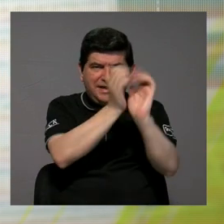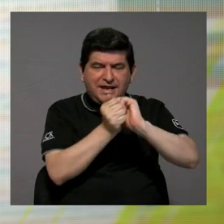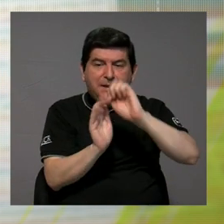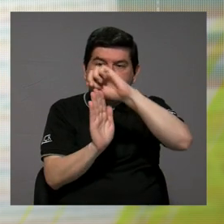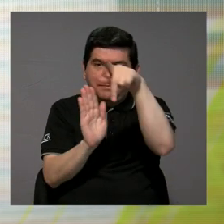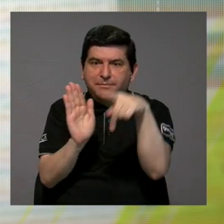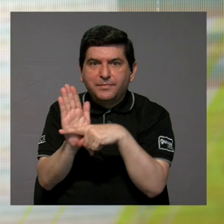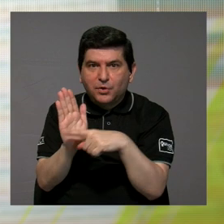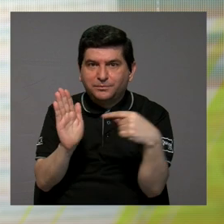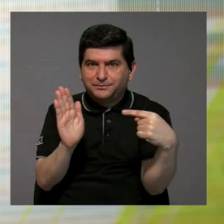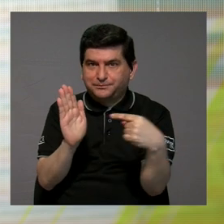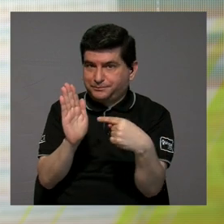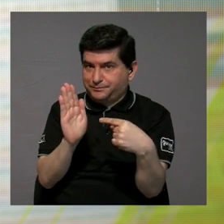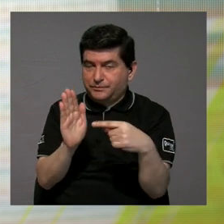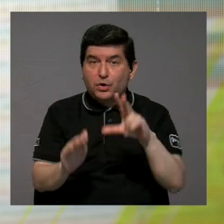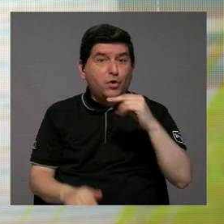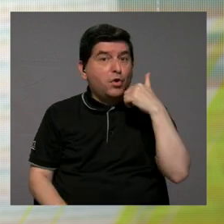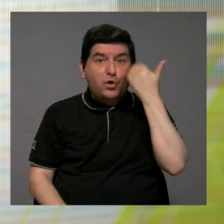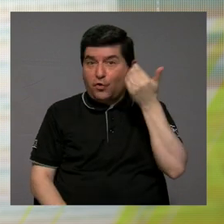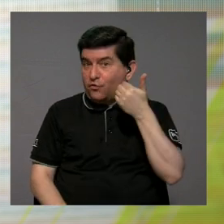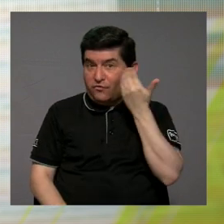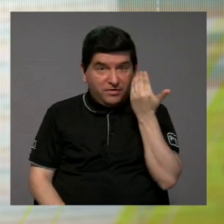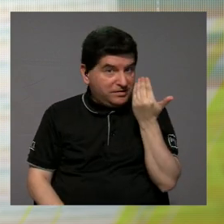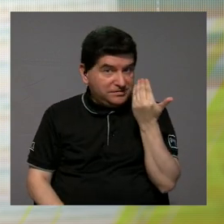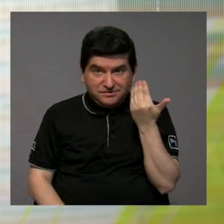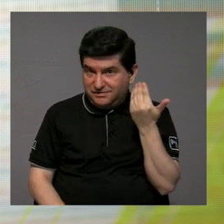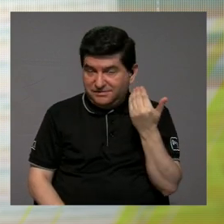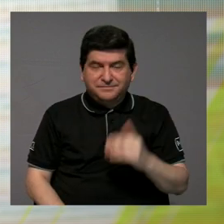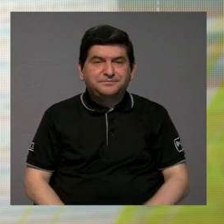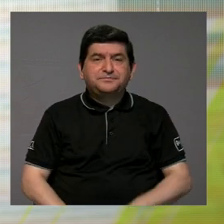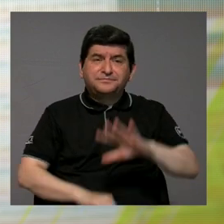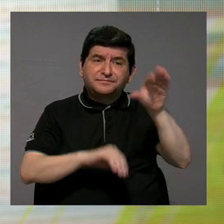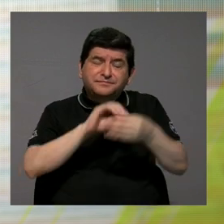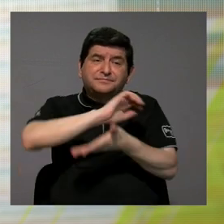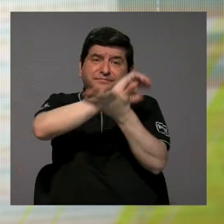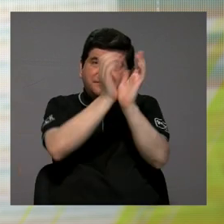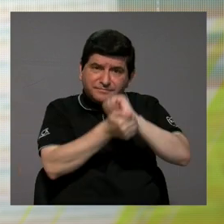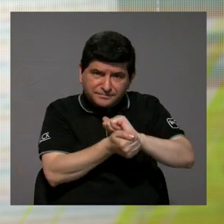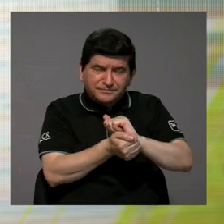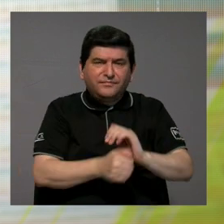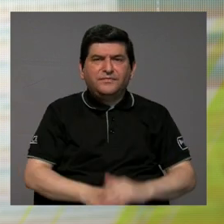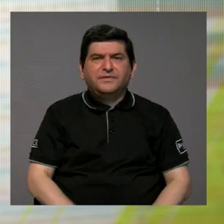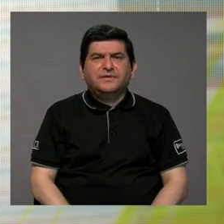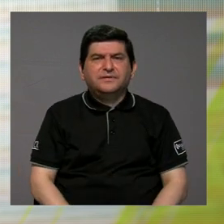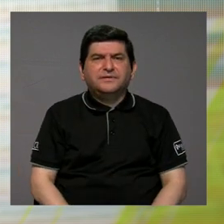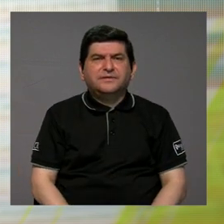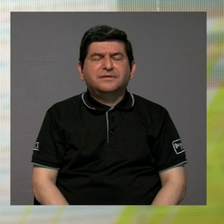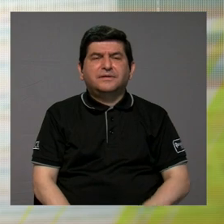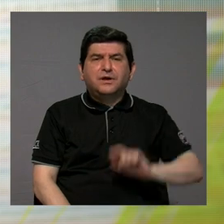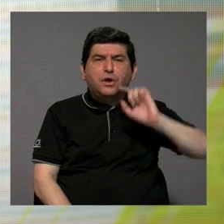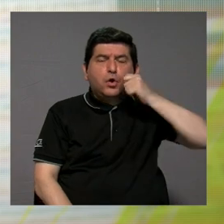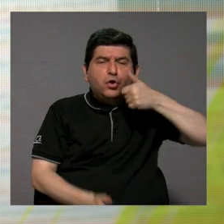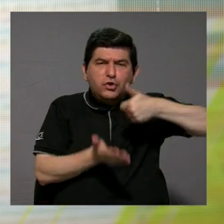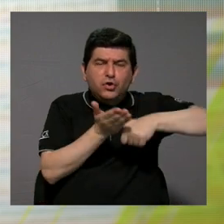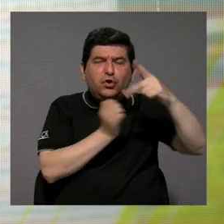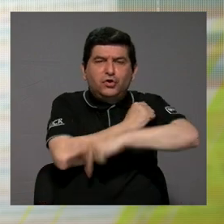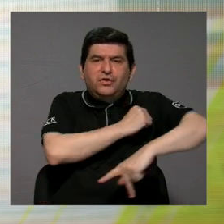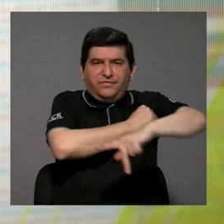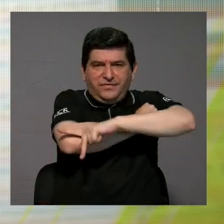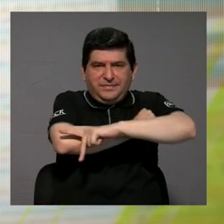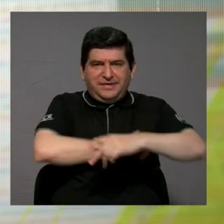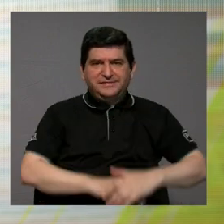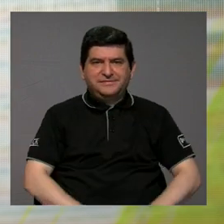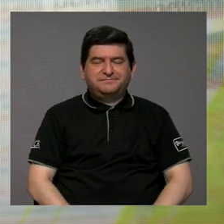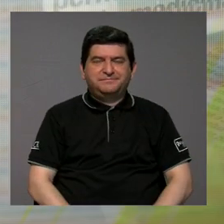modificación a la constitución política, que no es nada fácil. Y además, modificaciones sobre el código electoral de este